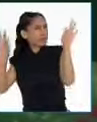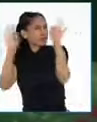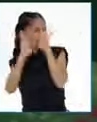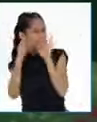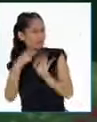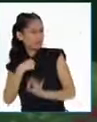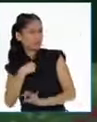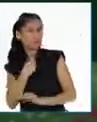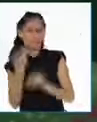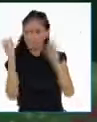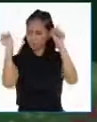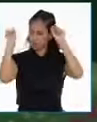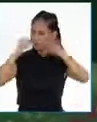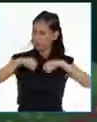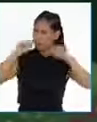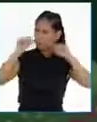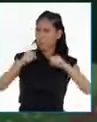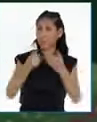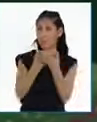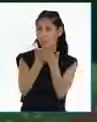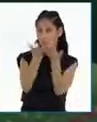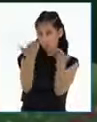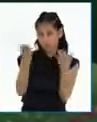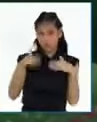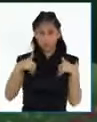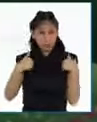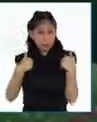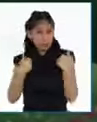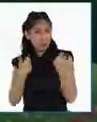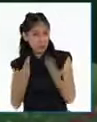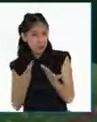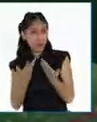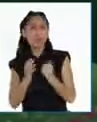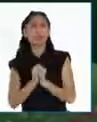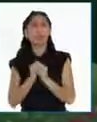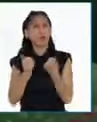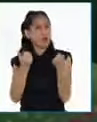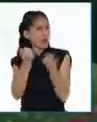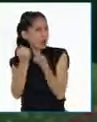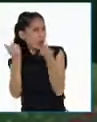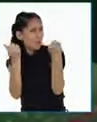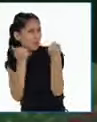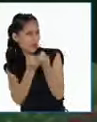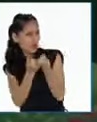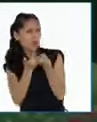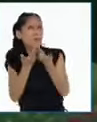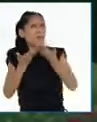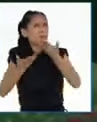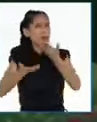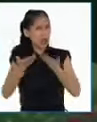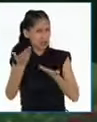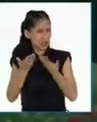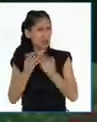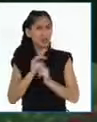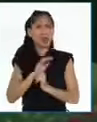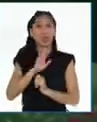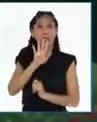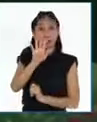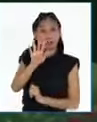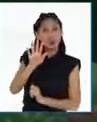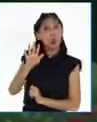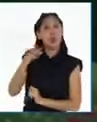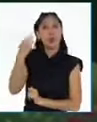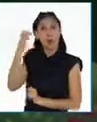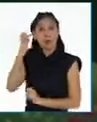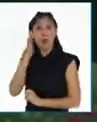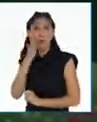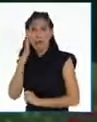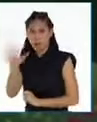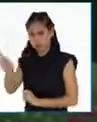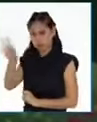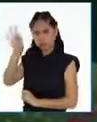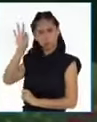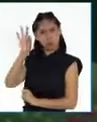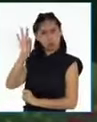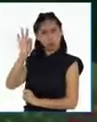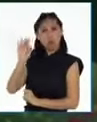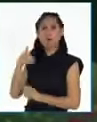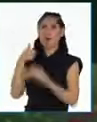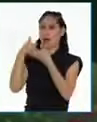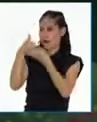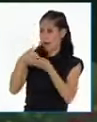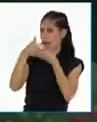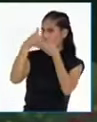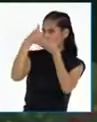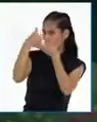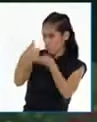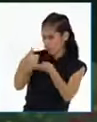Efectivamente, ustedes pueden aportar para que las decisiones que tomen los adultos busquen el bienestar de todas y todos sus familiares,